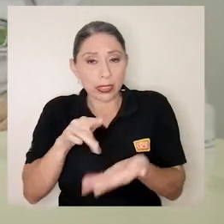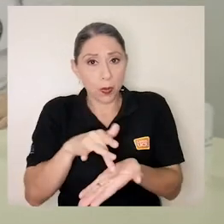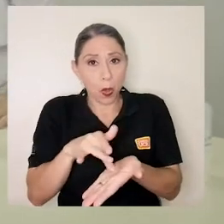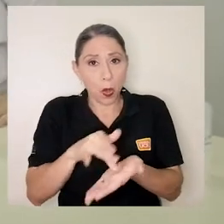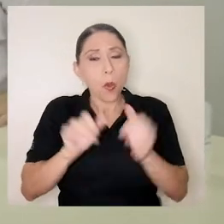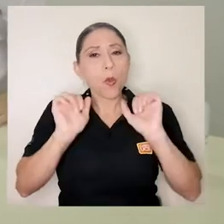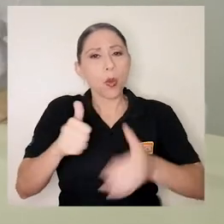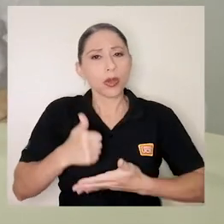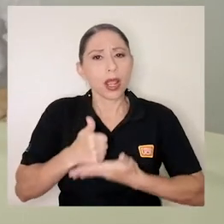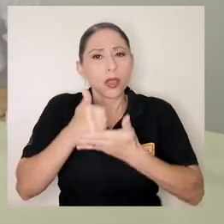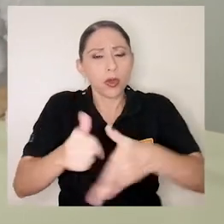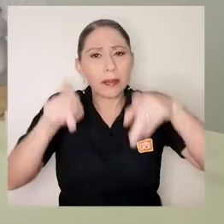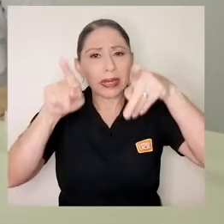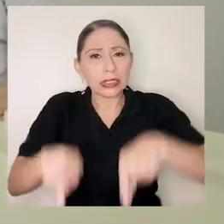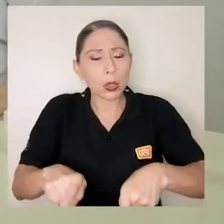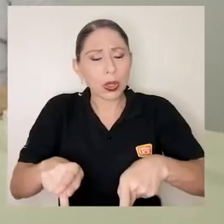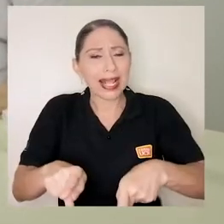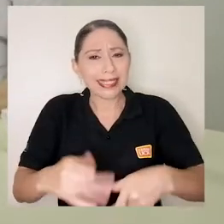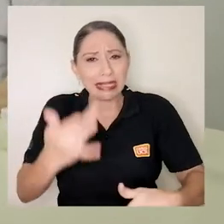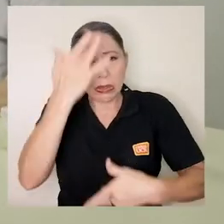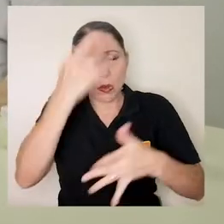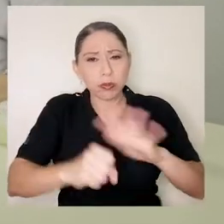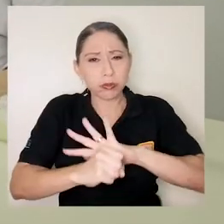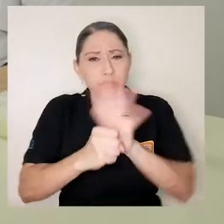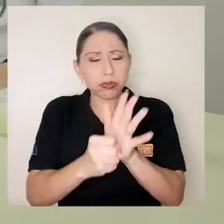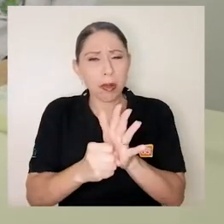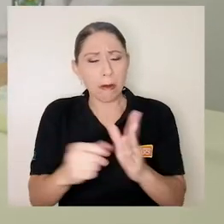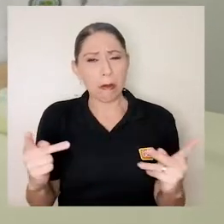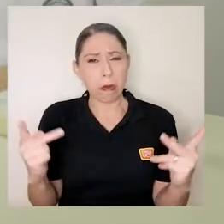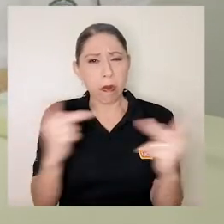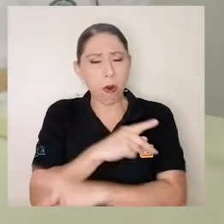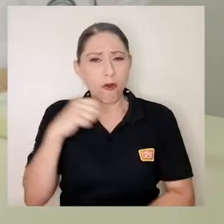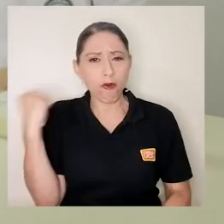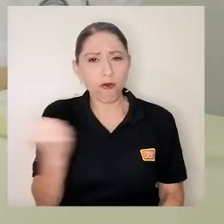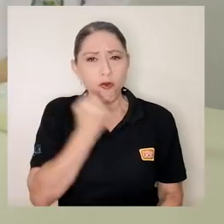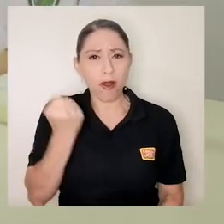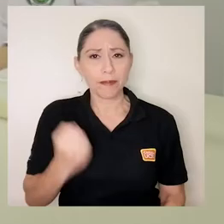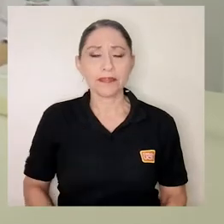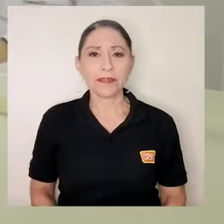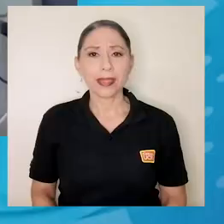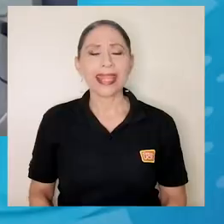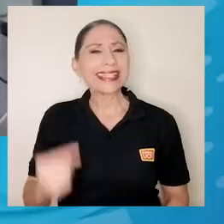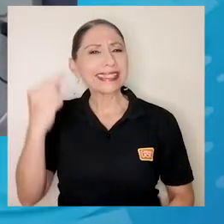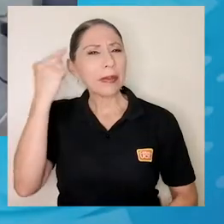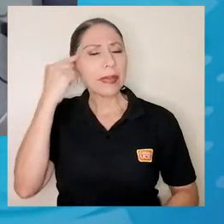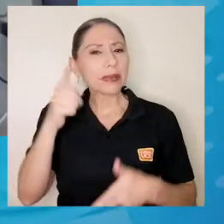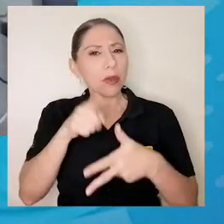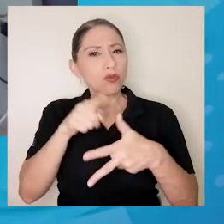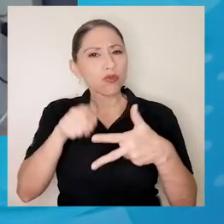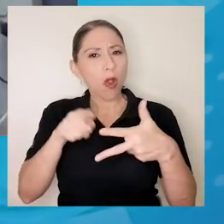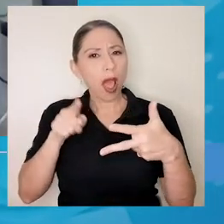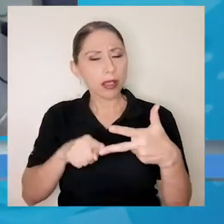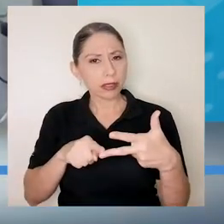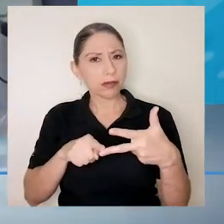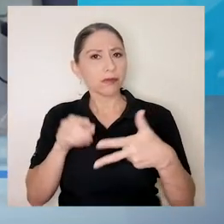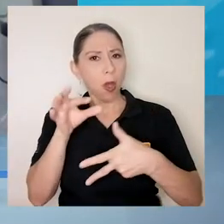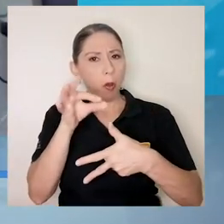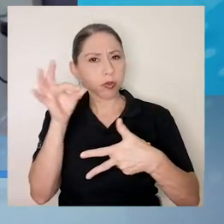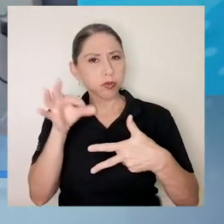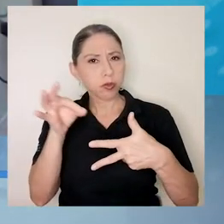podrían ayudar a los pacientes más críticos con COVID-19. Se piensan en tres alternativas.